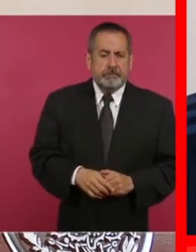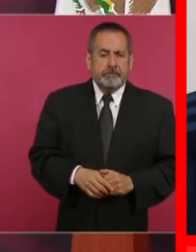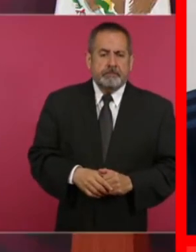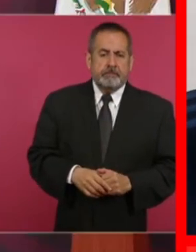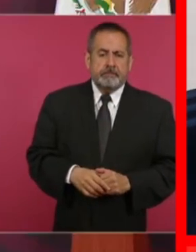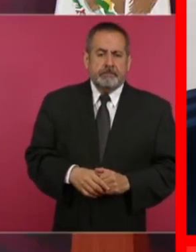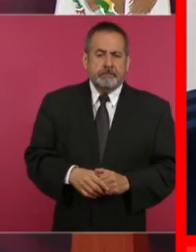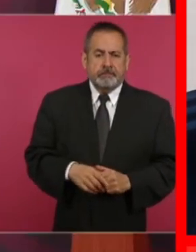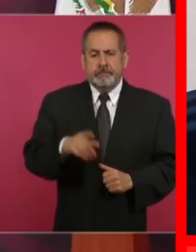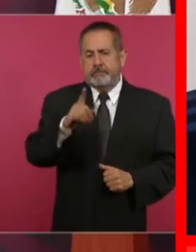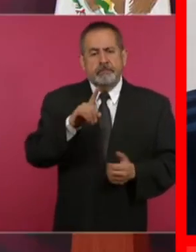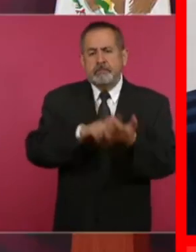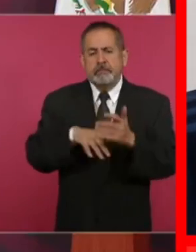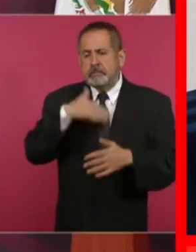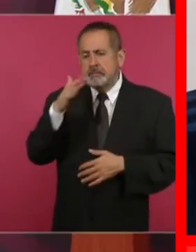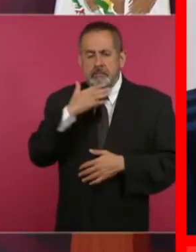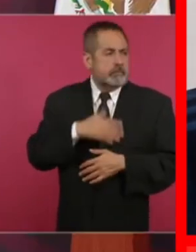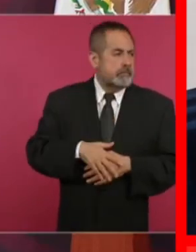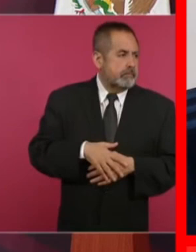cayendo en un acto de corrupción.